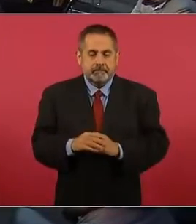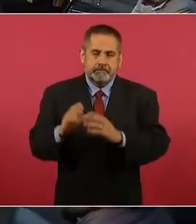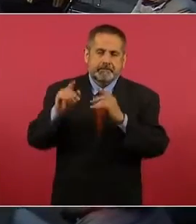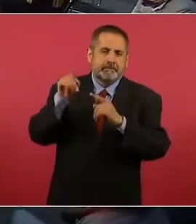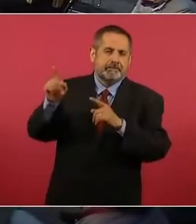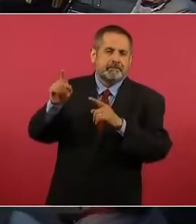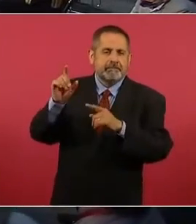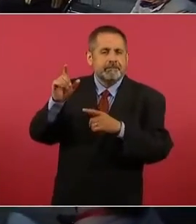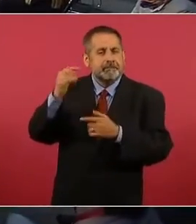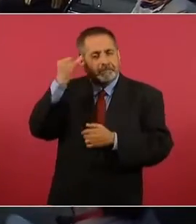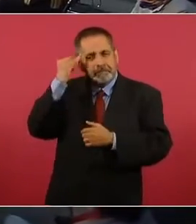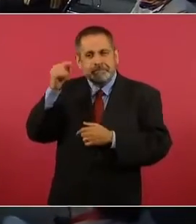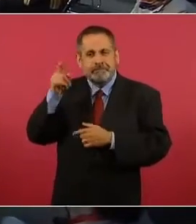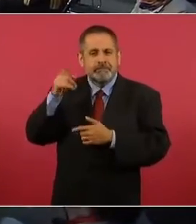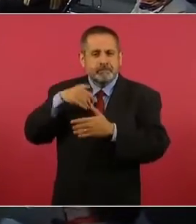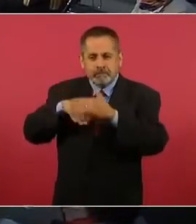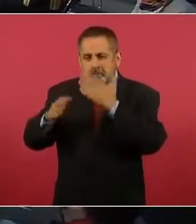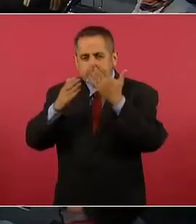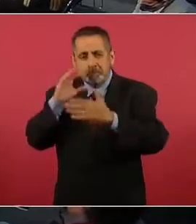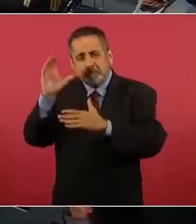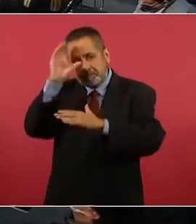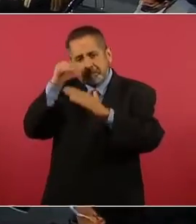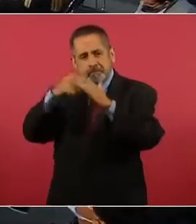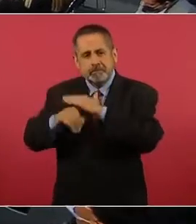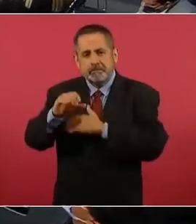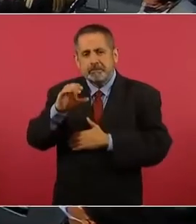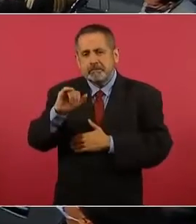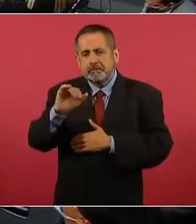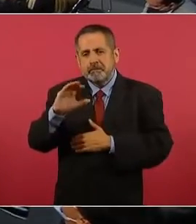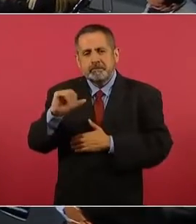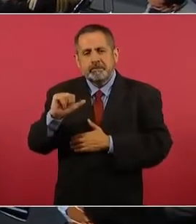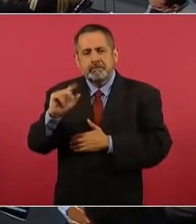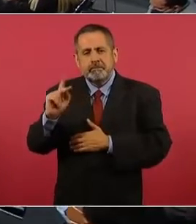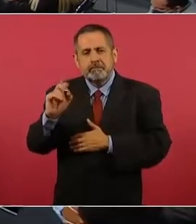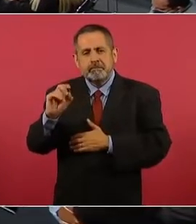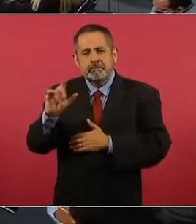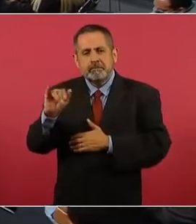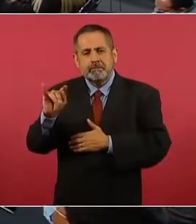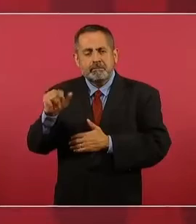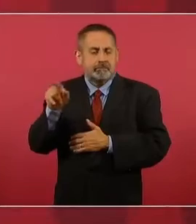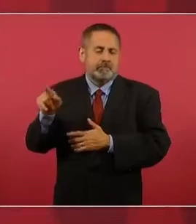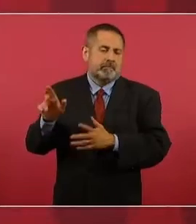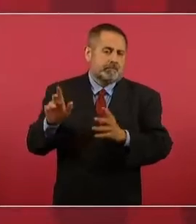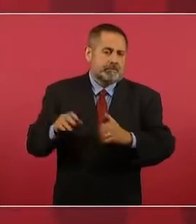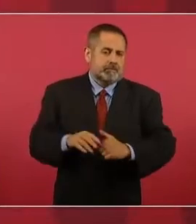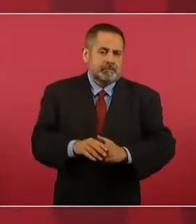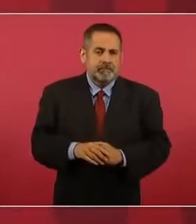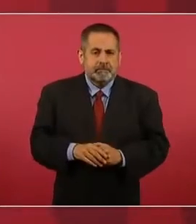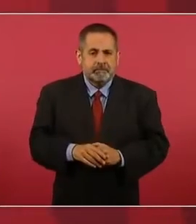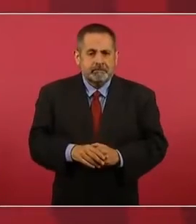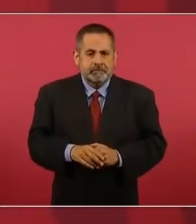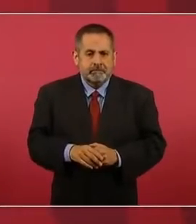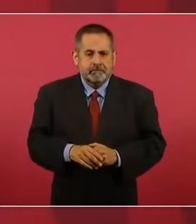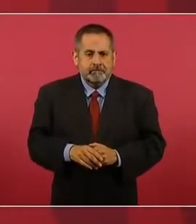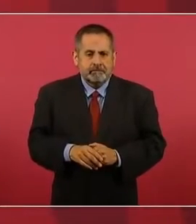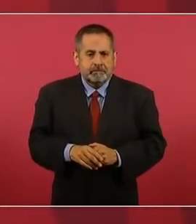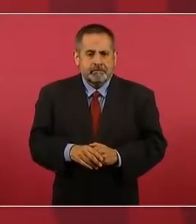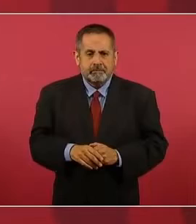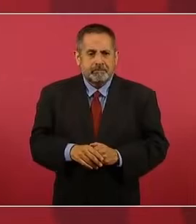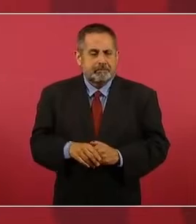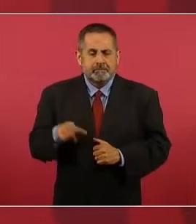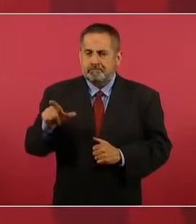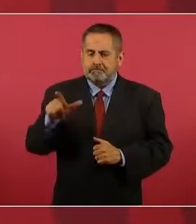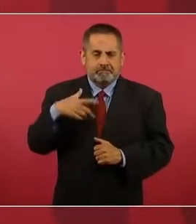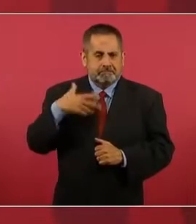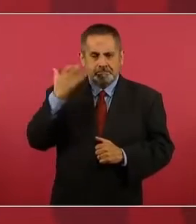ciencia política, imagínense, era